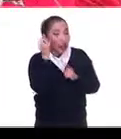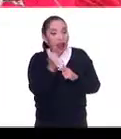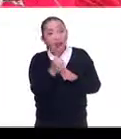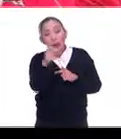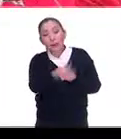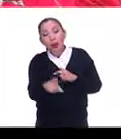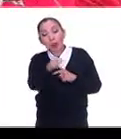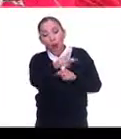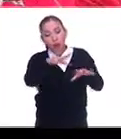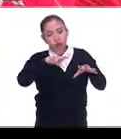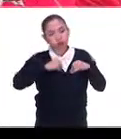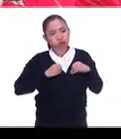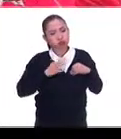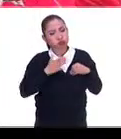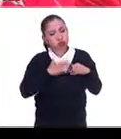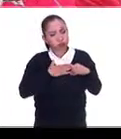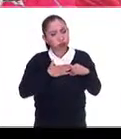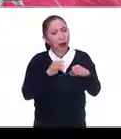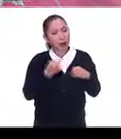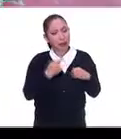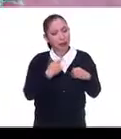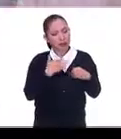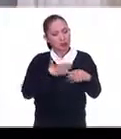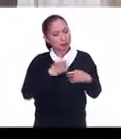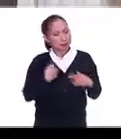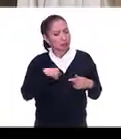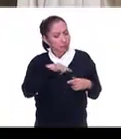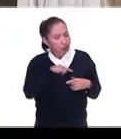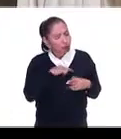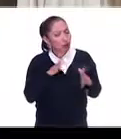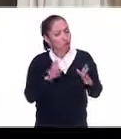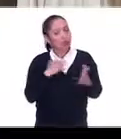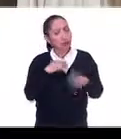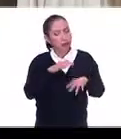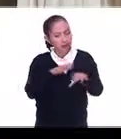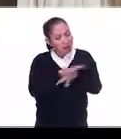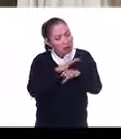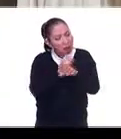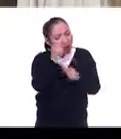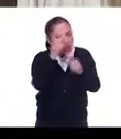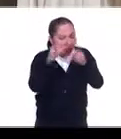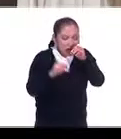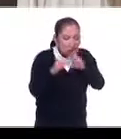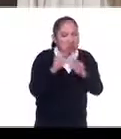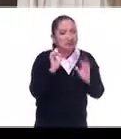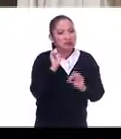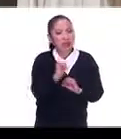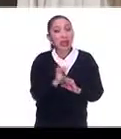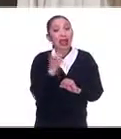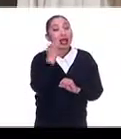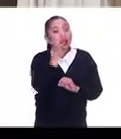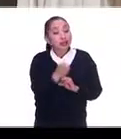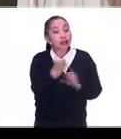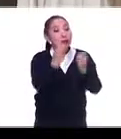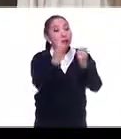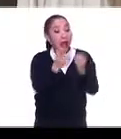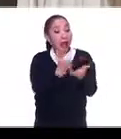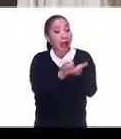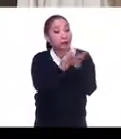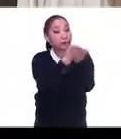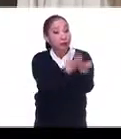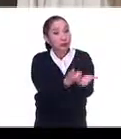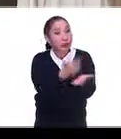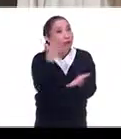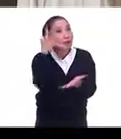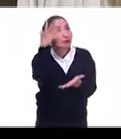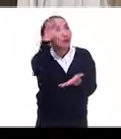asumir lo que es de sí mismo, se valen las transformaciones. Esto va a permitir que